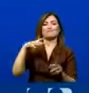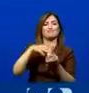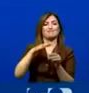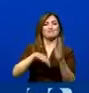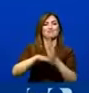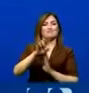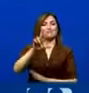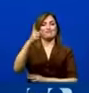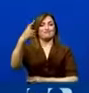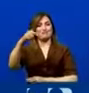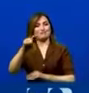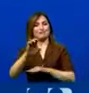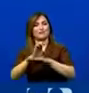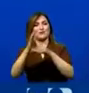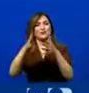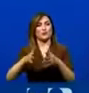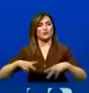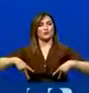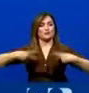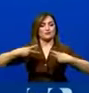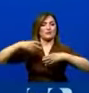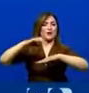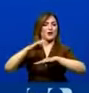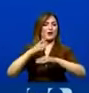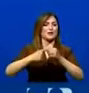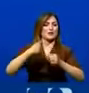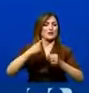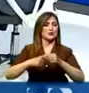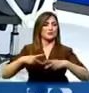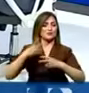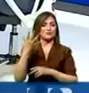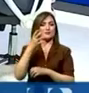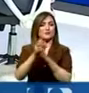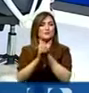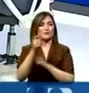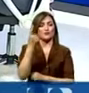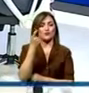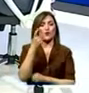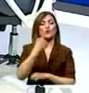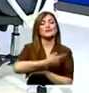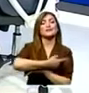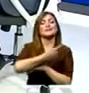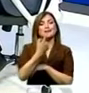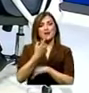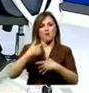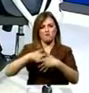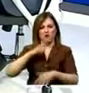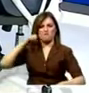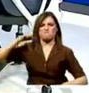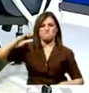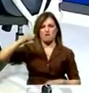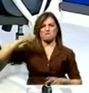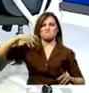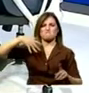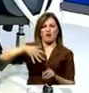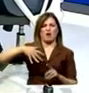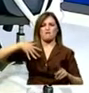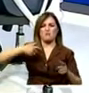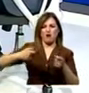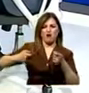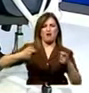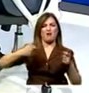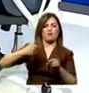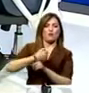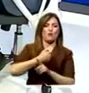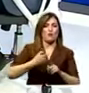millones de ecuatorianos que viven en la capital y que durante 11 días seguidos los sometieron a una